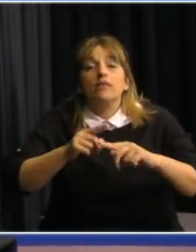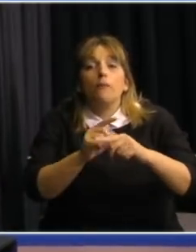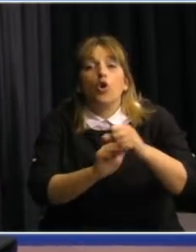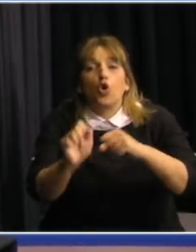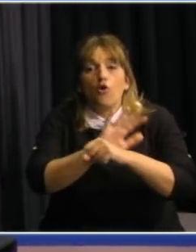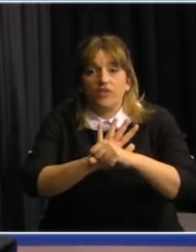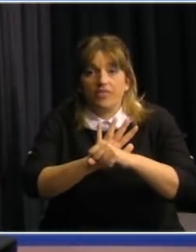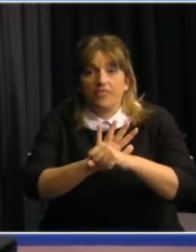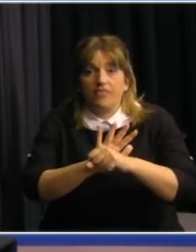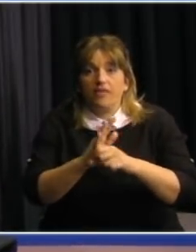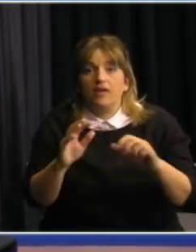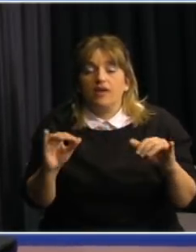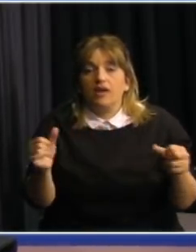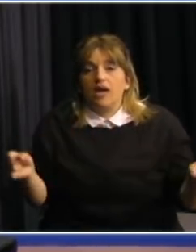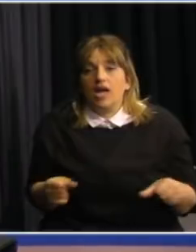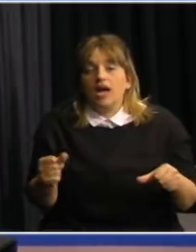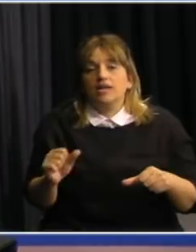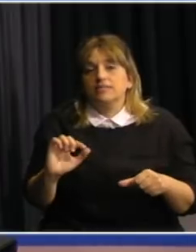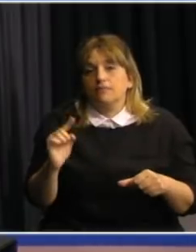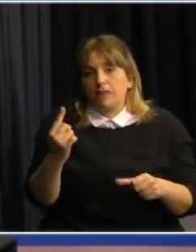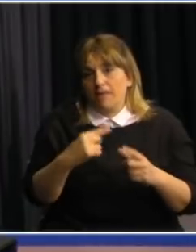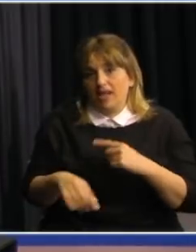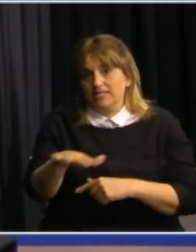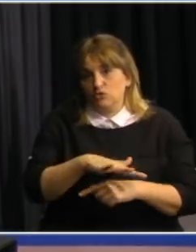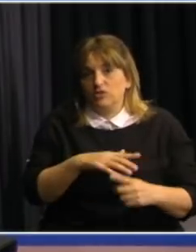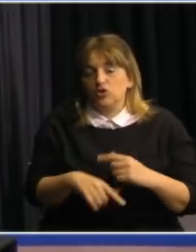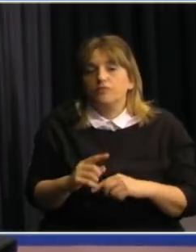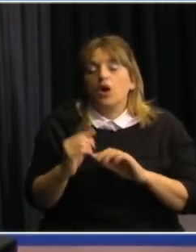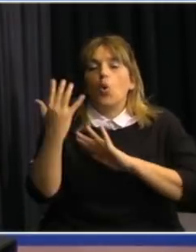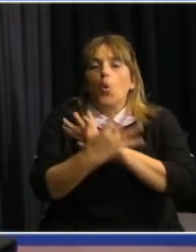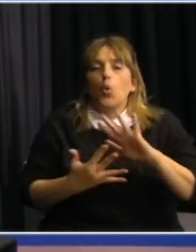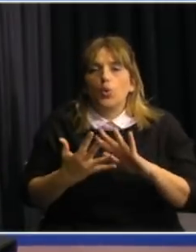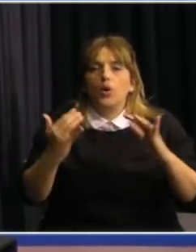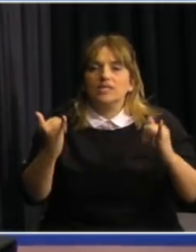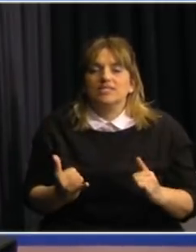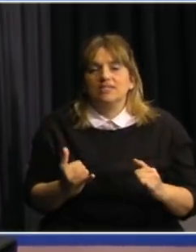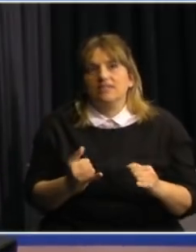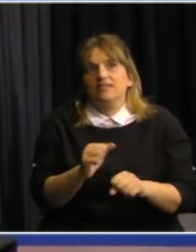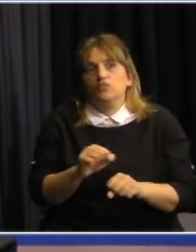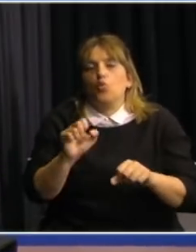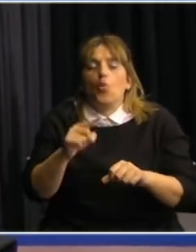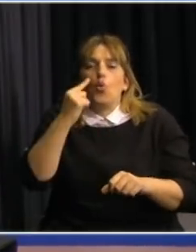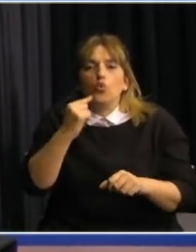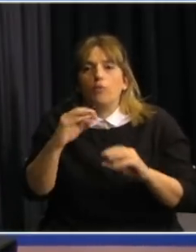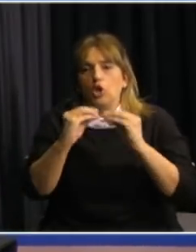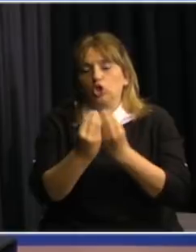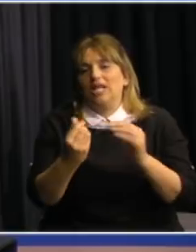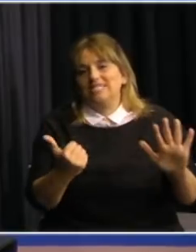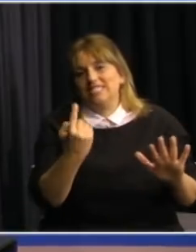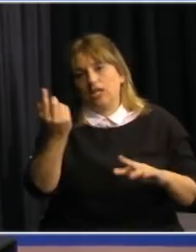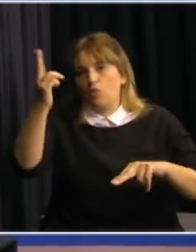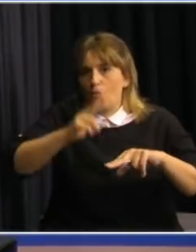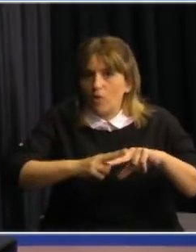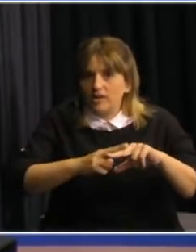han llegado a los primeros casos de mortalidad, en Uruguay realmente, y pese al desafortunado número de 61 fallecidos,